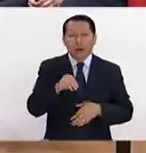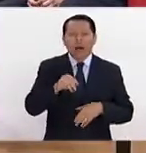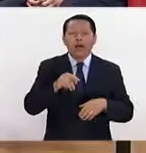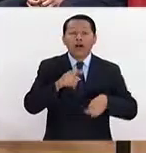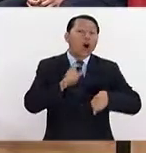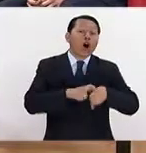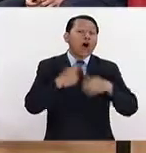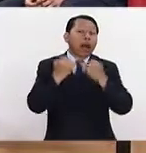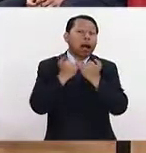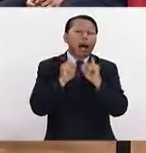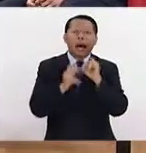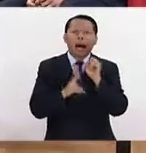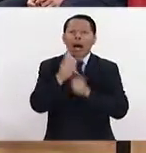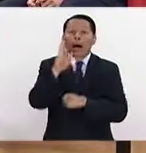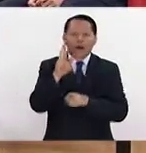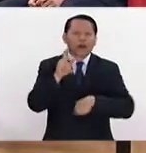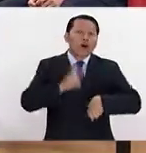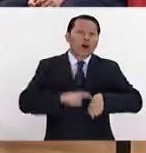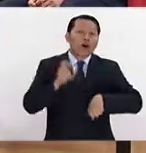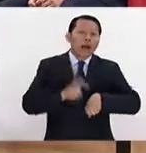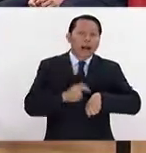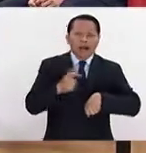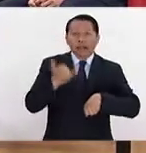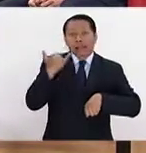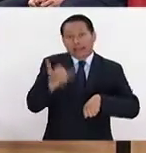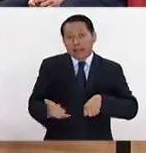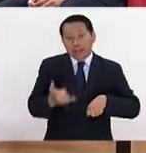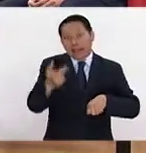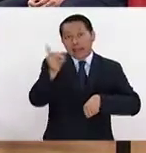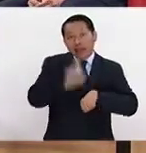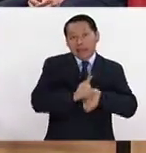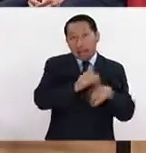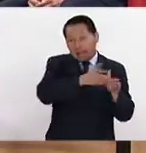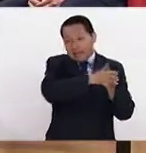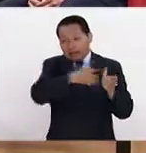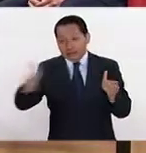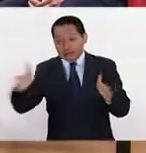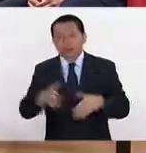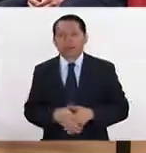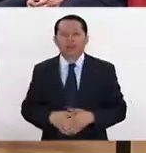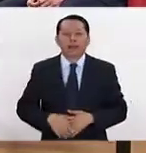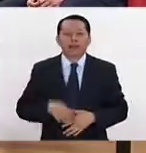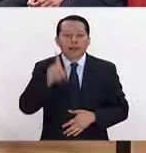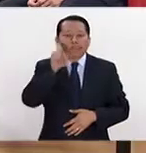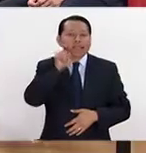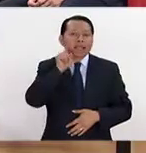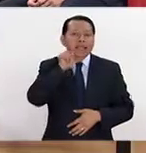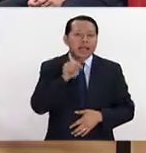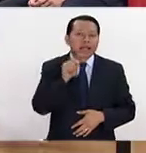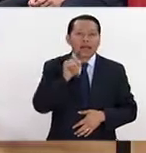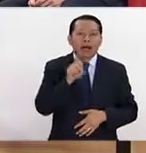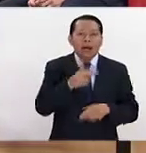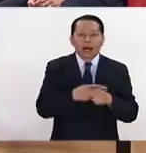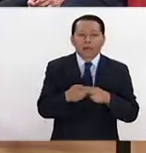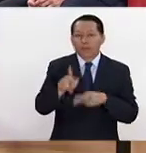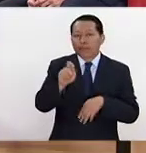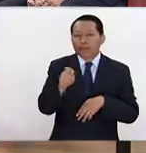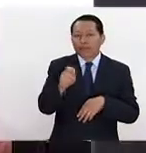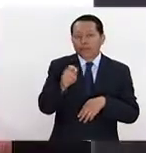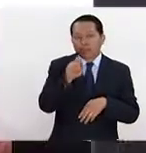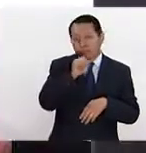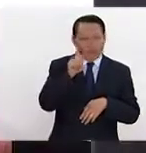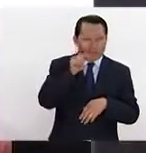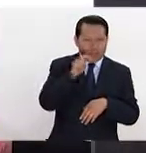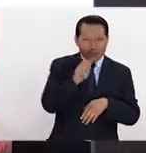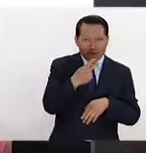inaugura esta exposición? ¿Y a partir de cuándo? ¿A partir de ya? A partir de mañana, el 22 de febrero, se inaugura